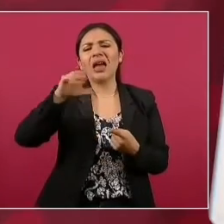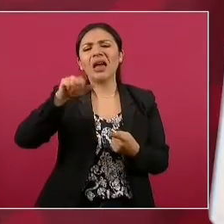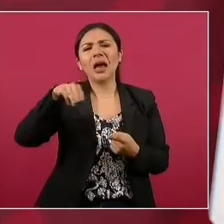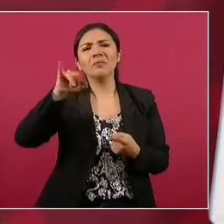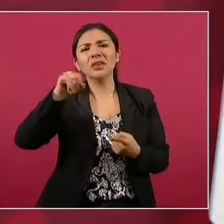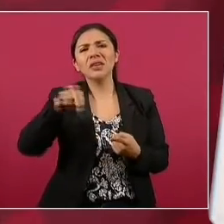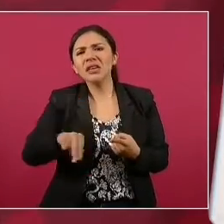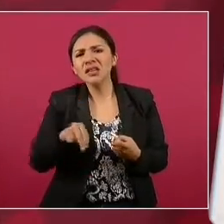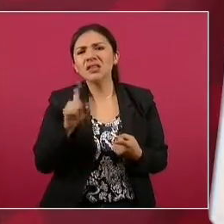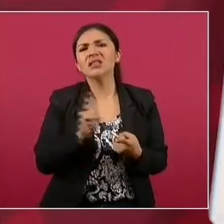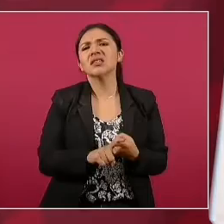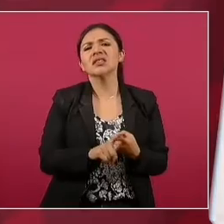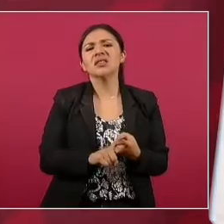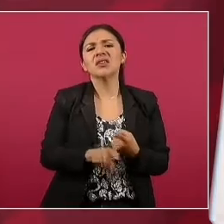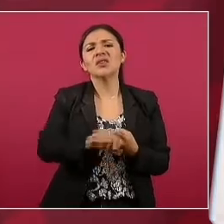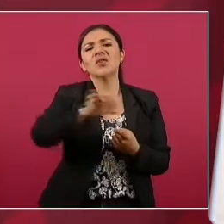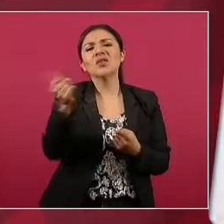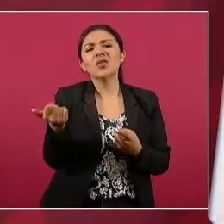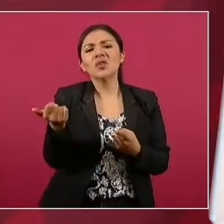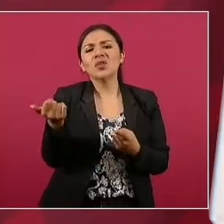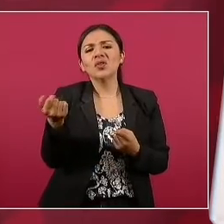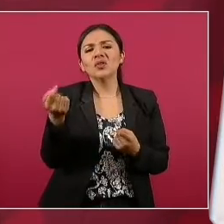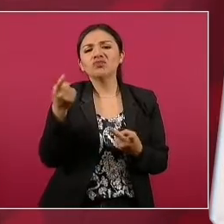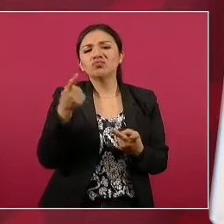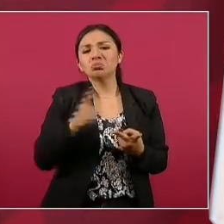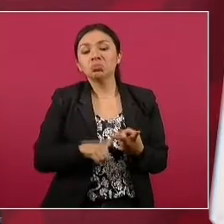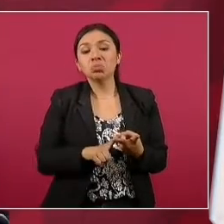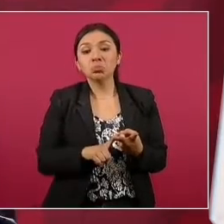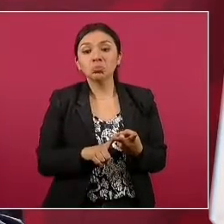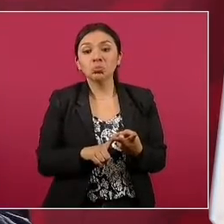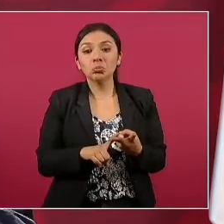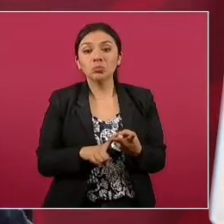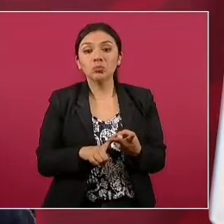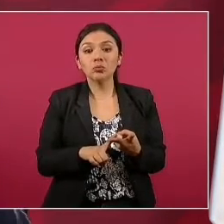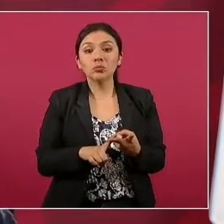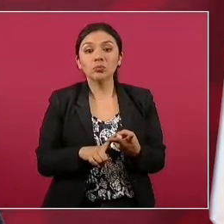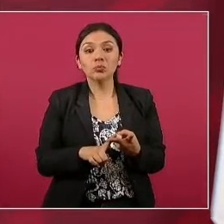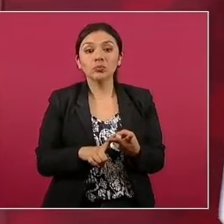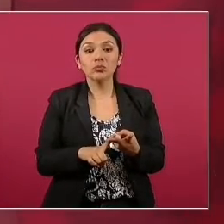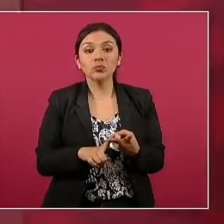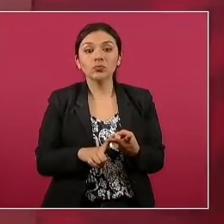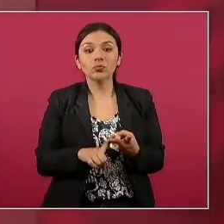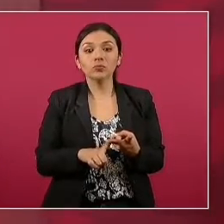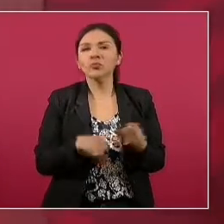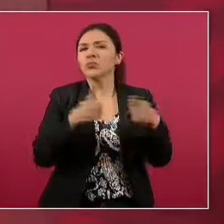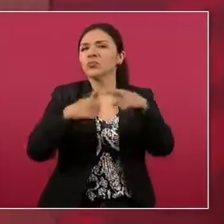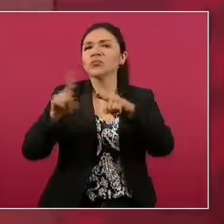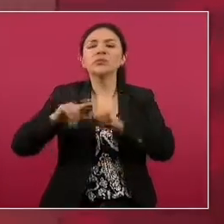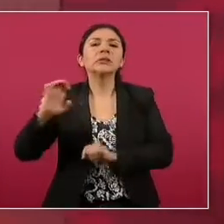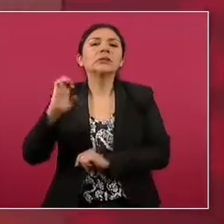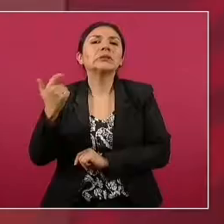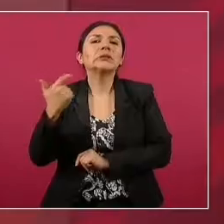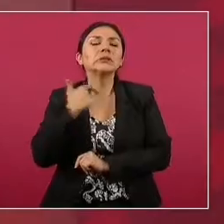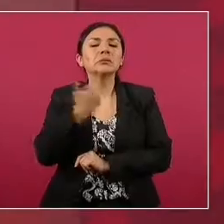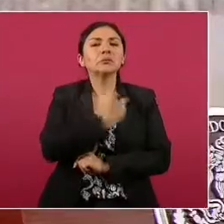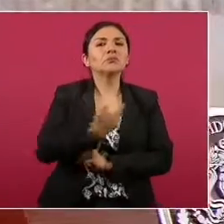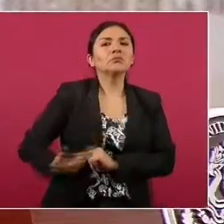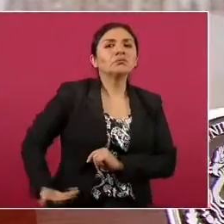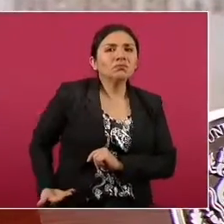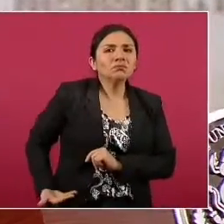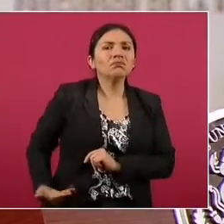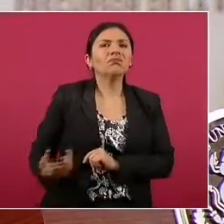los expresidentes,